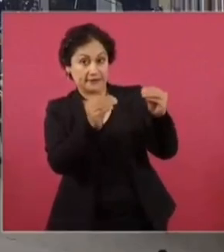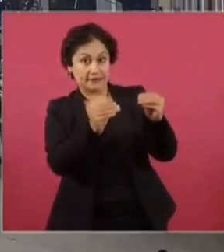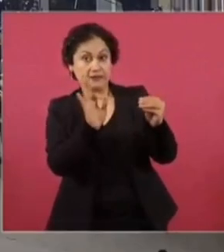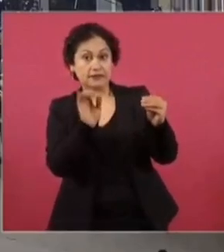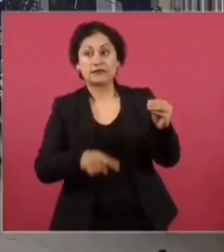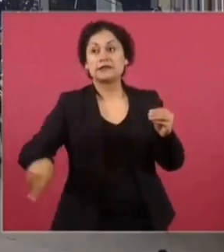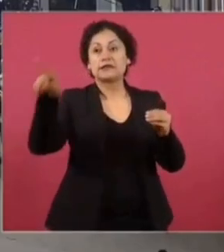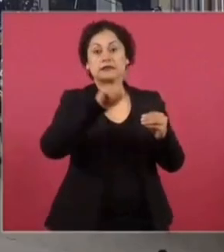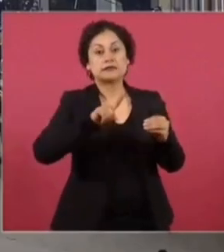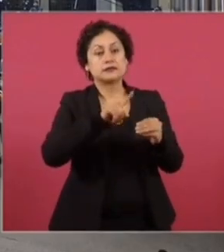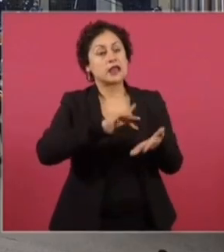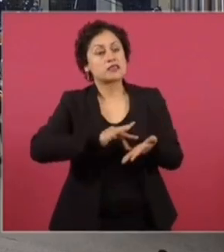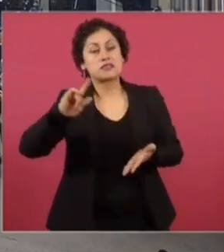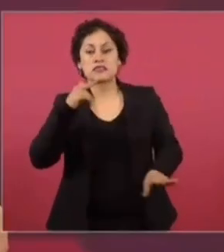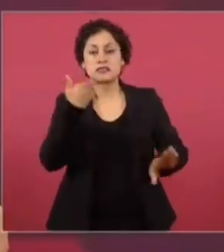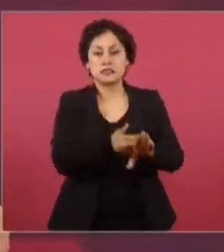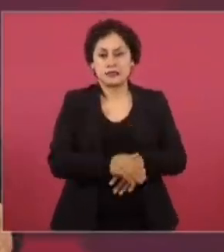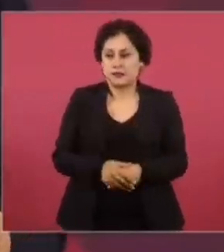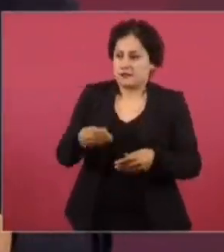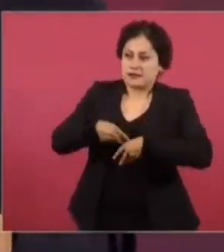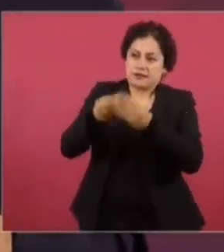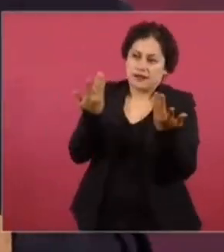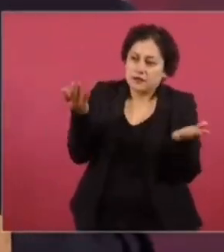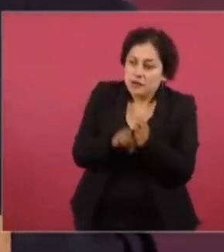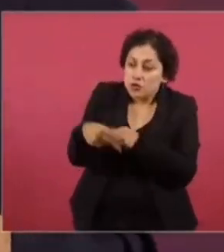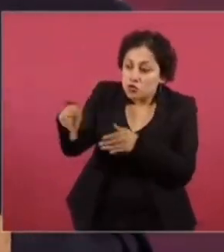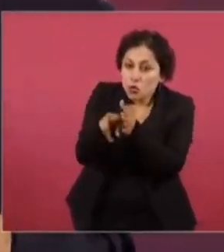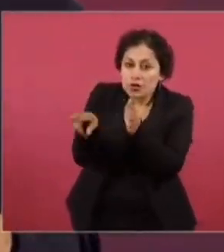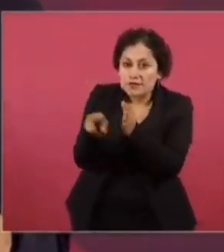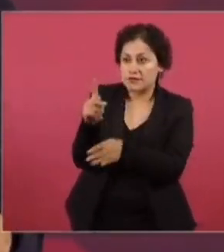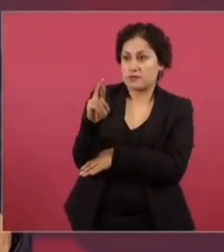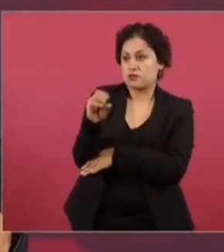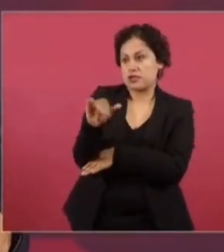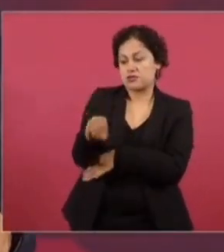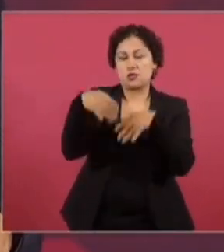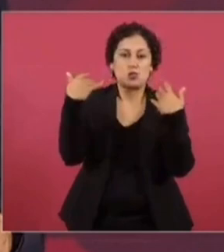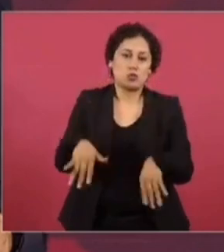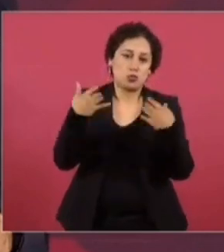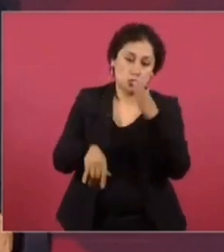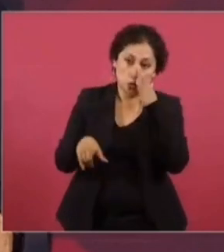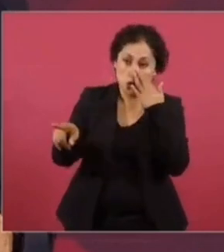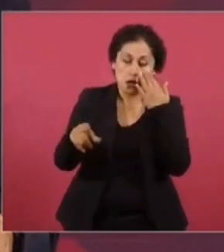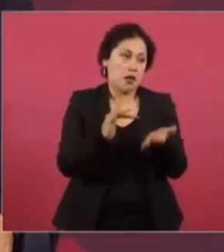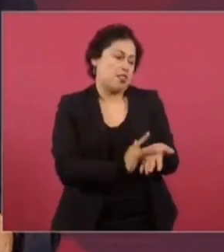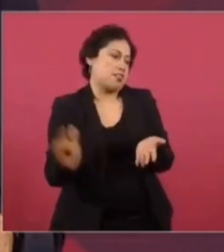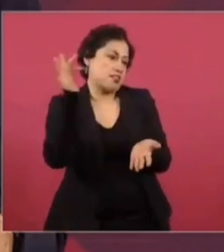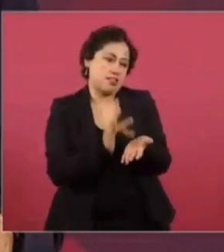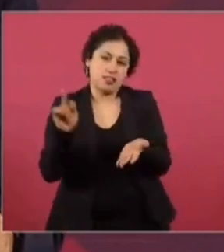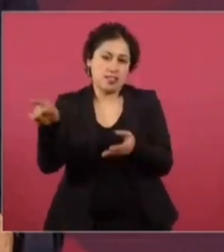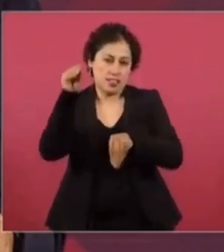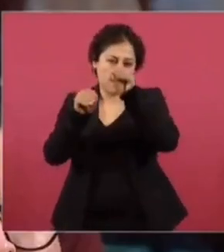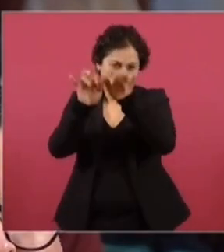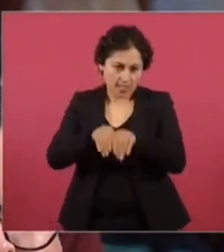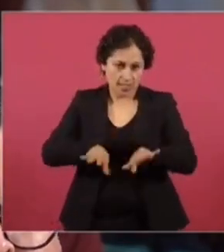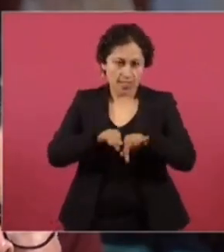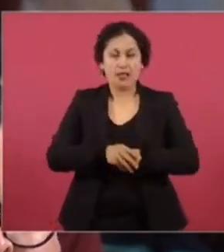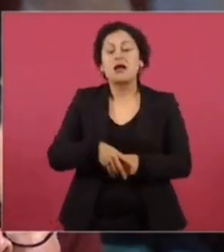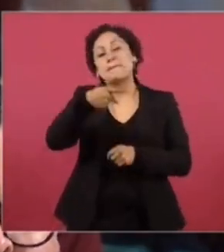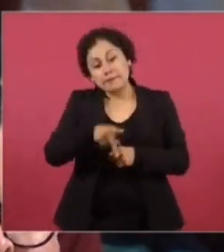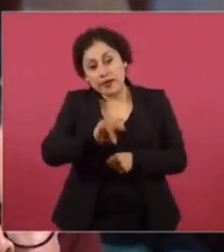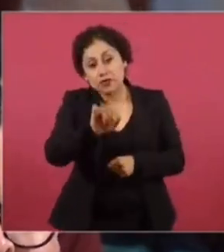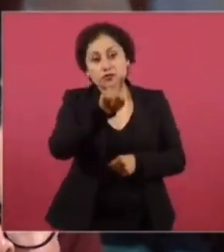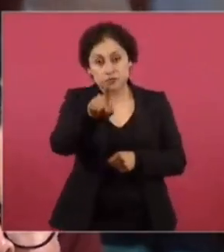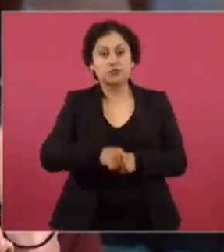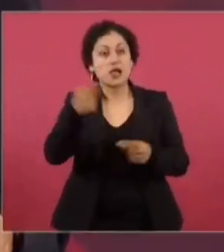descalificaciones o señalamientos? Claro, pues imagínense su periódico, su revista, el proceso, si hubiesen dado gusto. ¿Se dieron señalamientos, sí, en